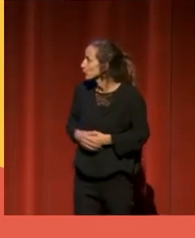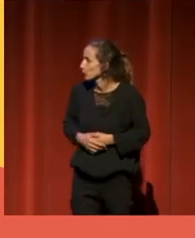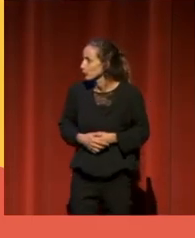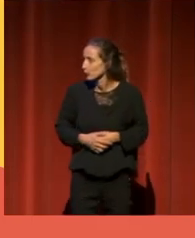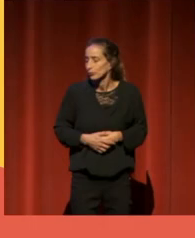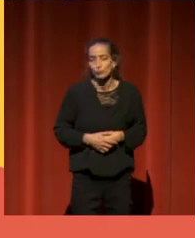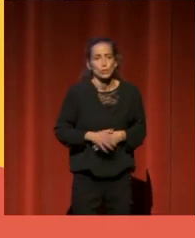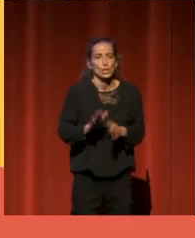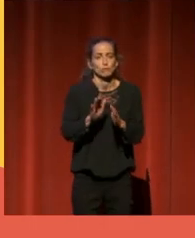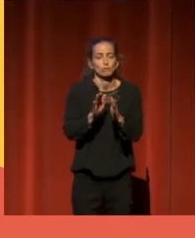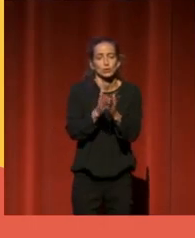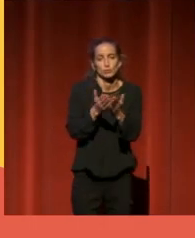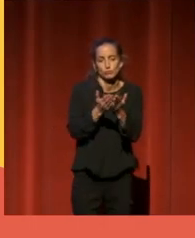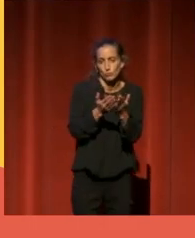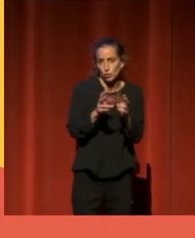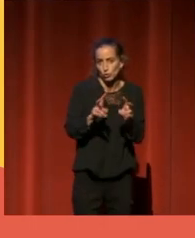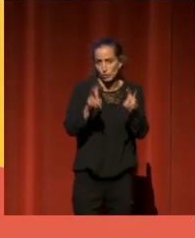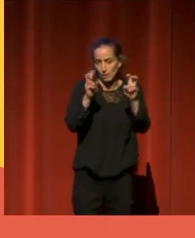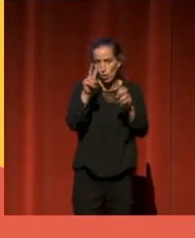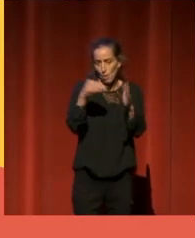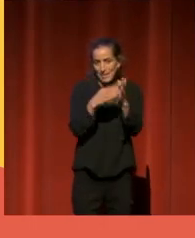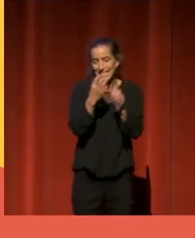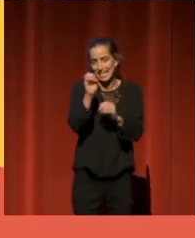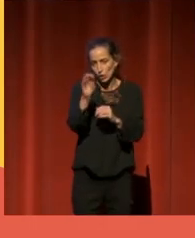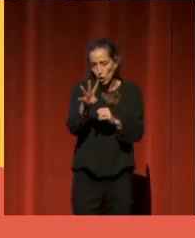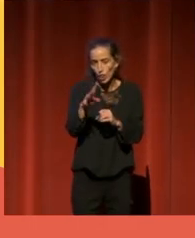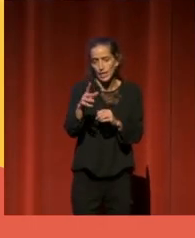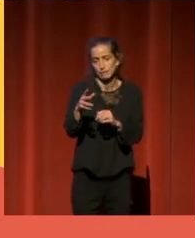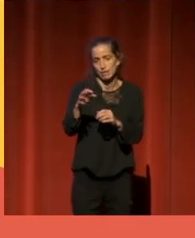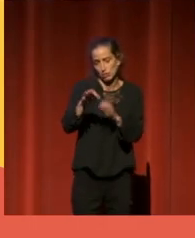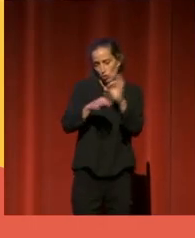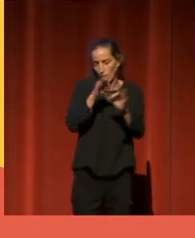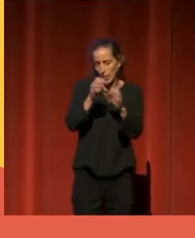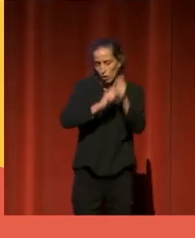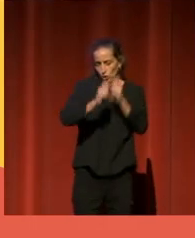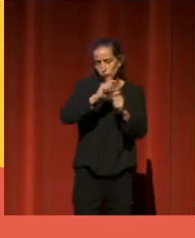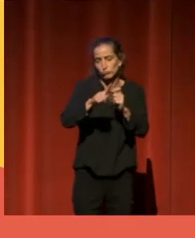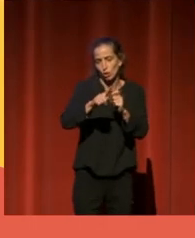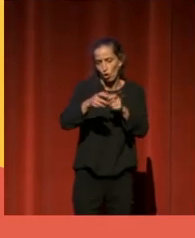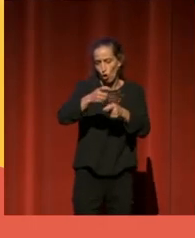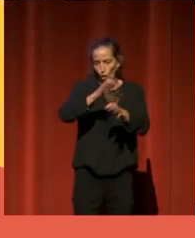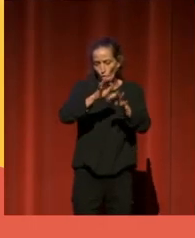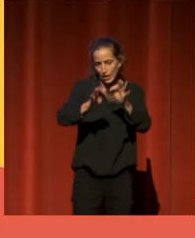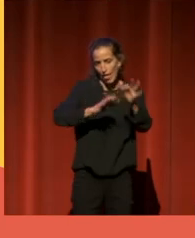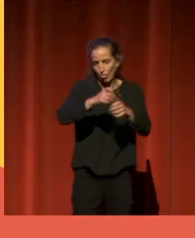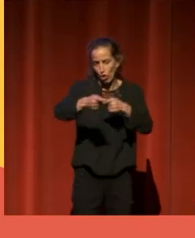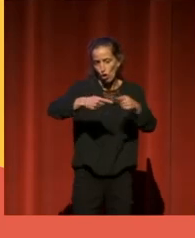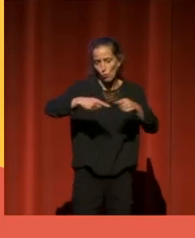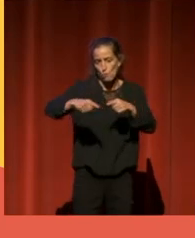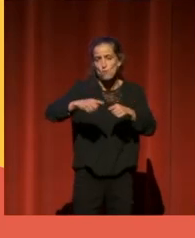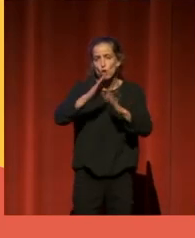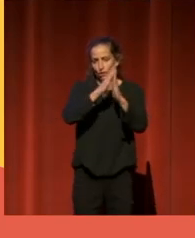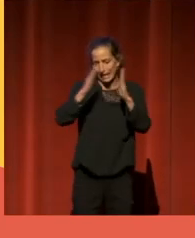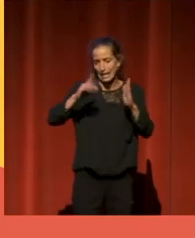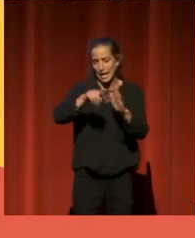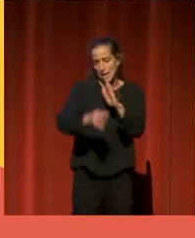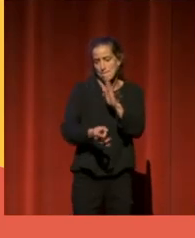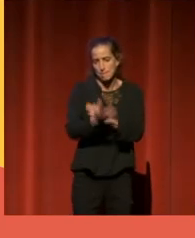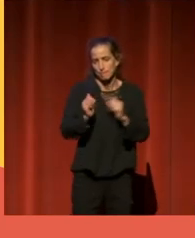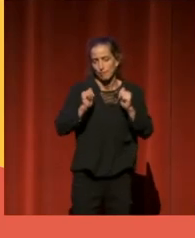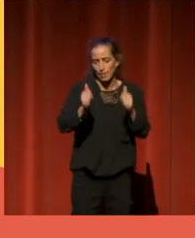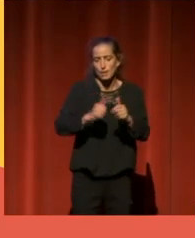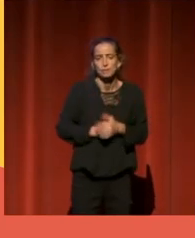2014 desde la Subdirección de Coordinación Bibliotecaria. En definitiva, en mayor o menor medida, lo que